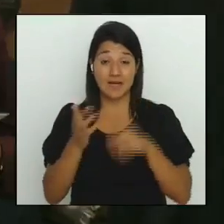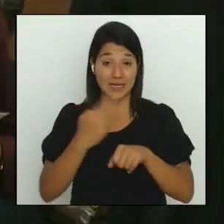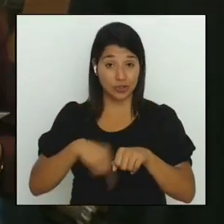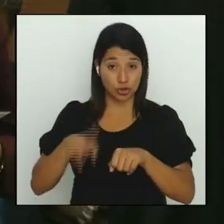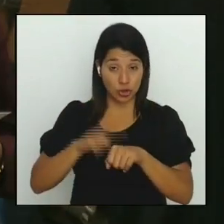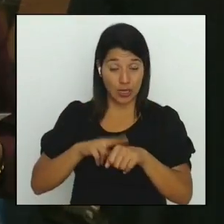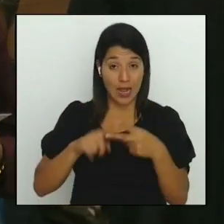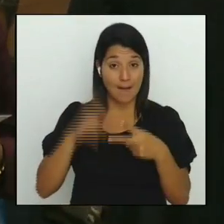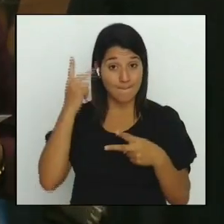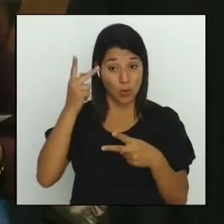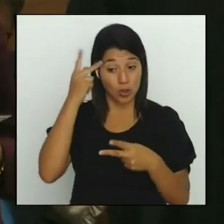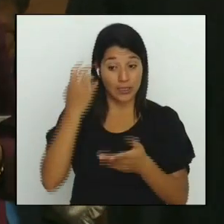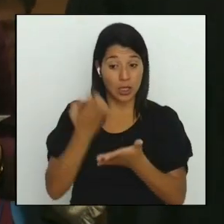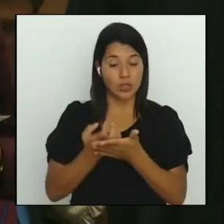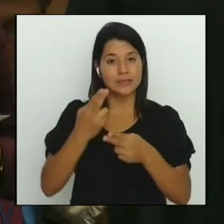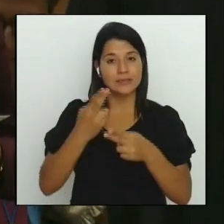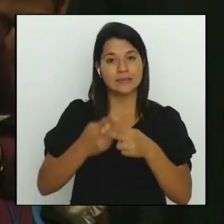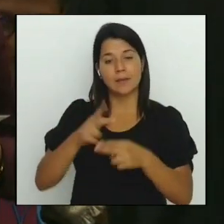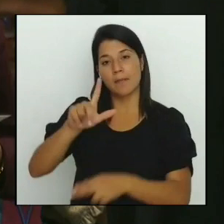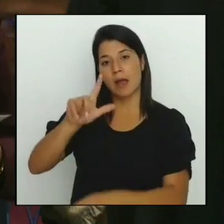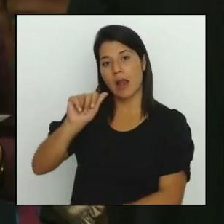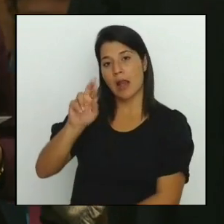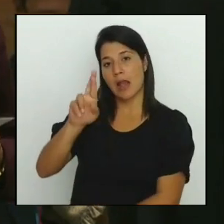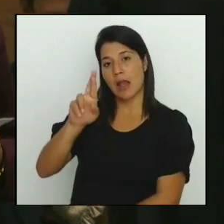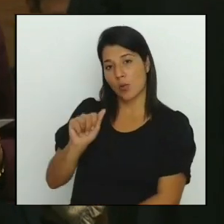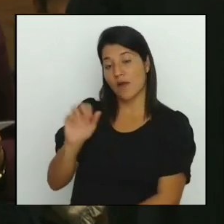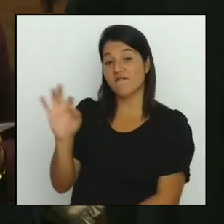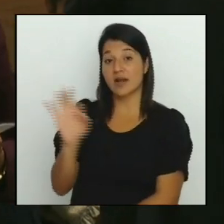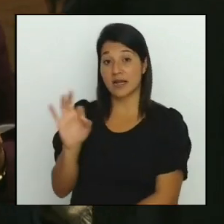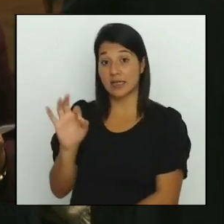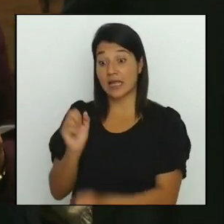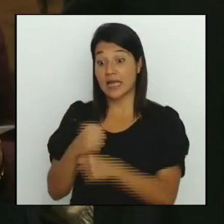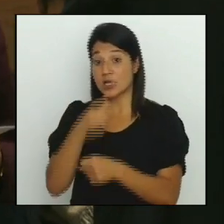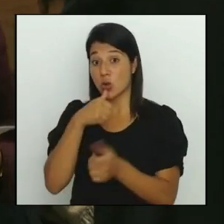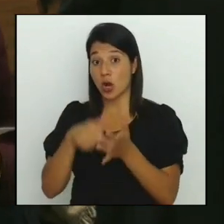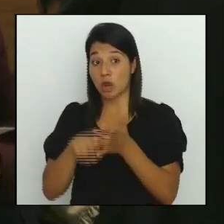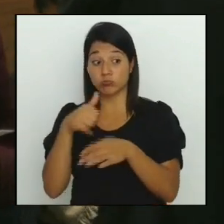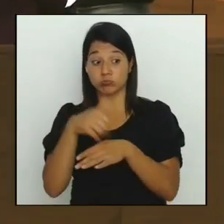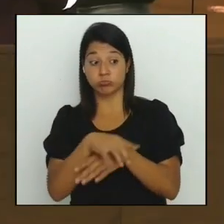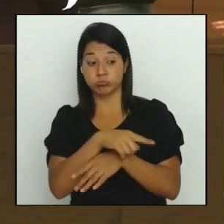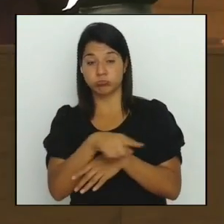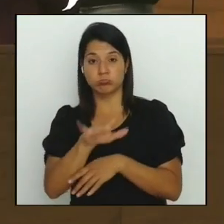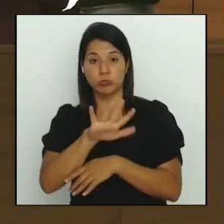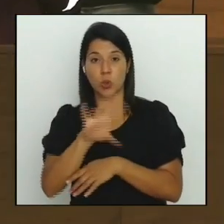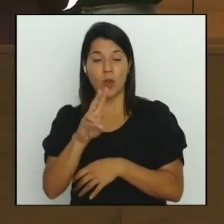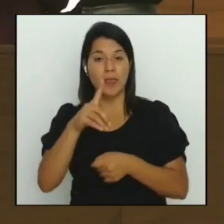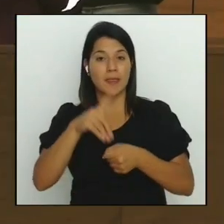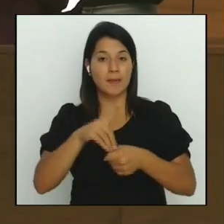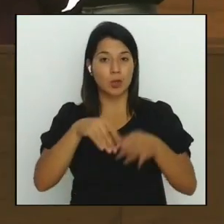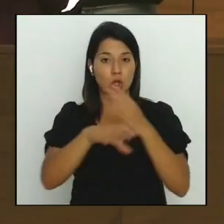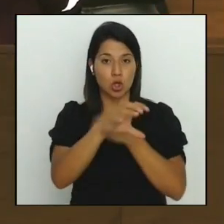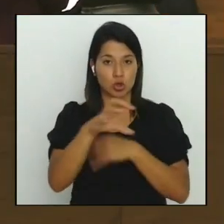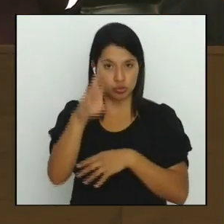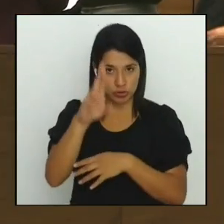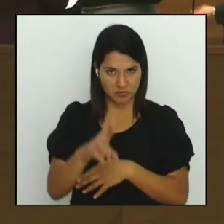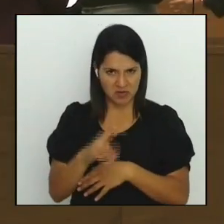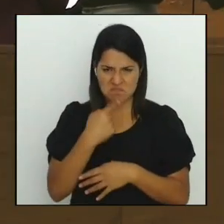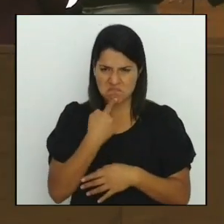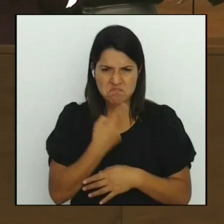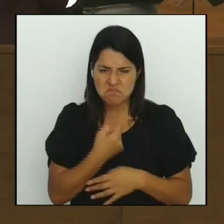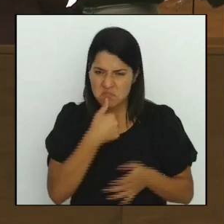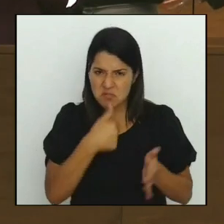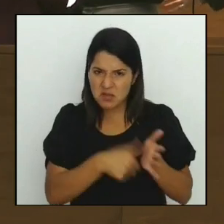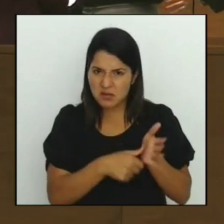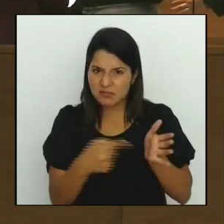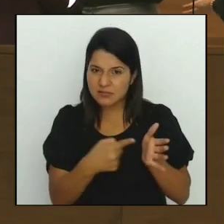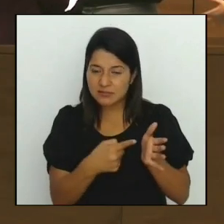hora fernández envió una carta a los 57 diputados de la república alertando sobre la inconveniencia